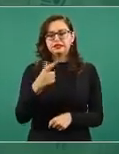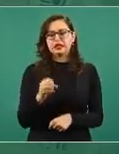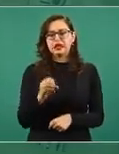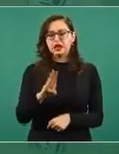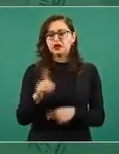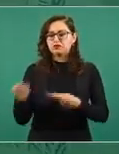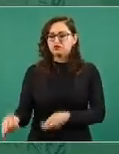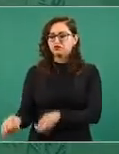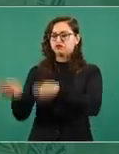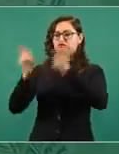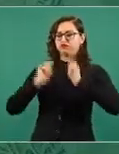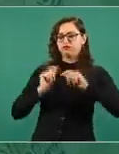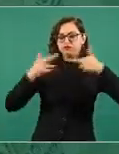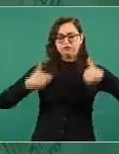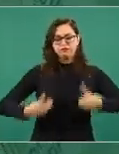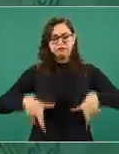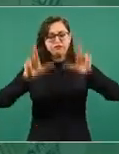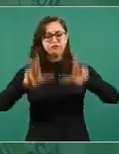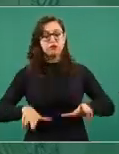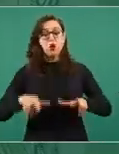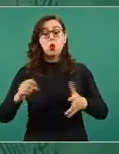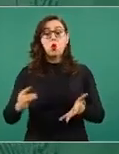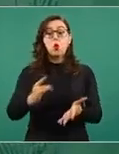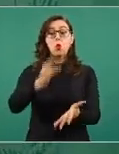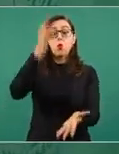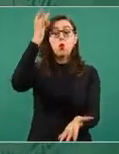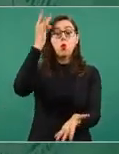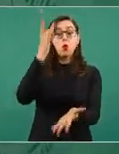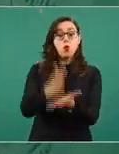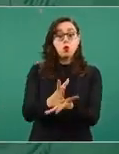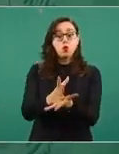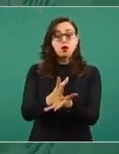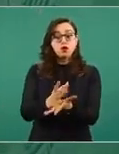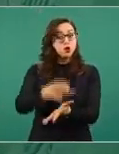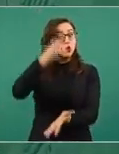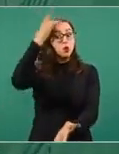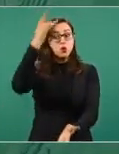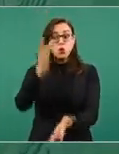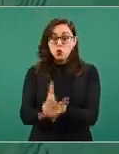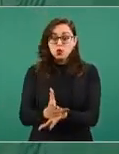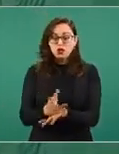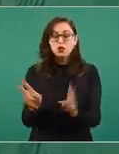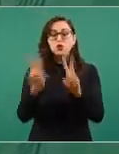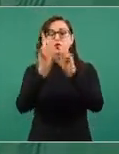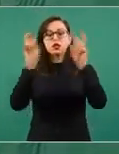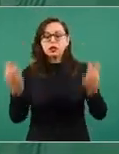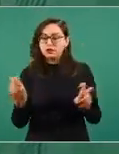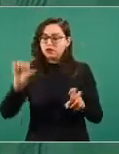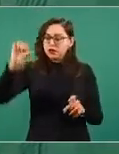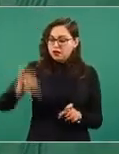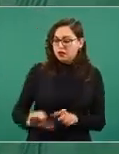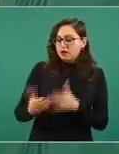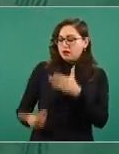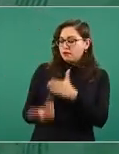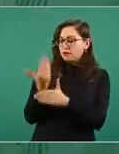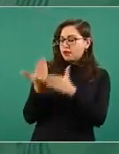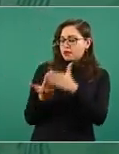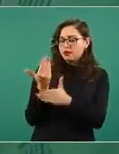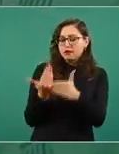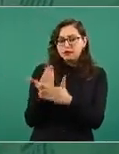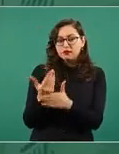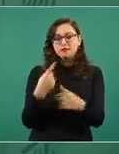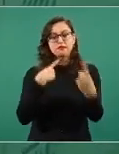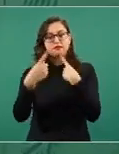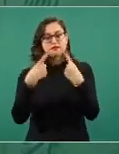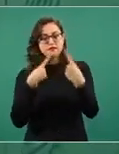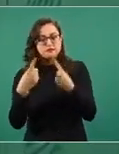y exclusivamente para seguir con este ejercicio de rendición de cuentas que son